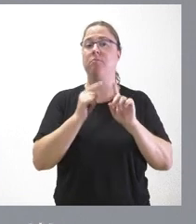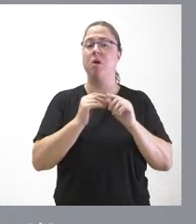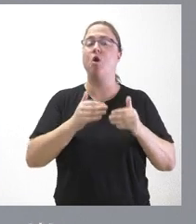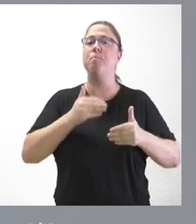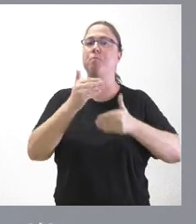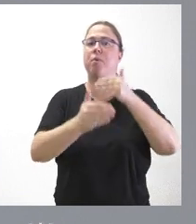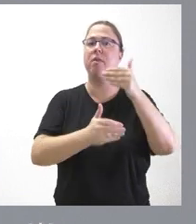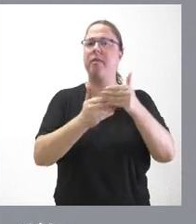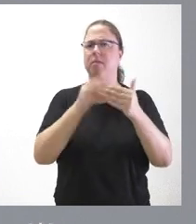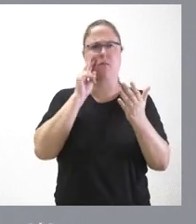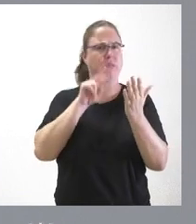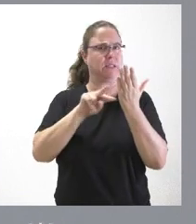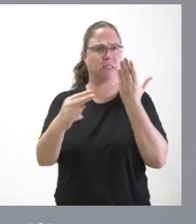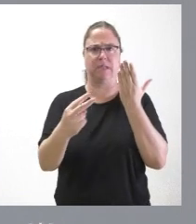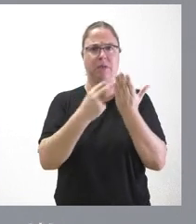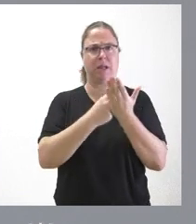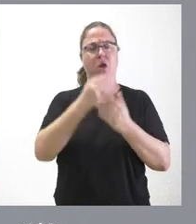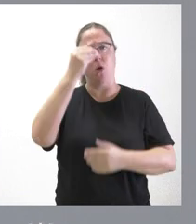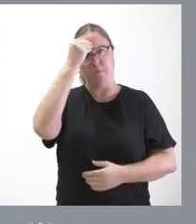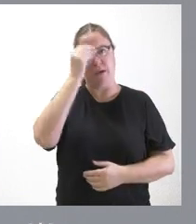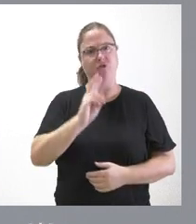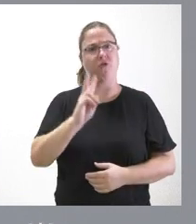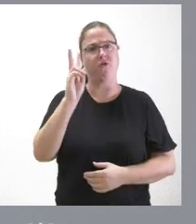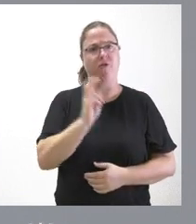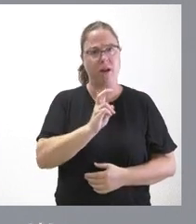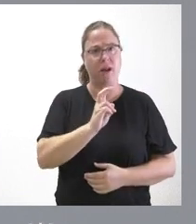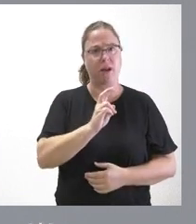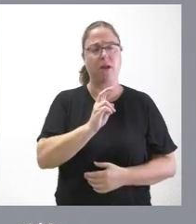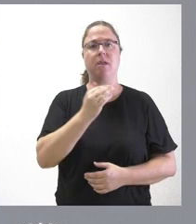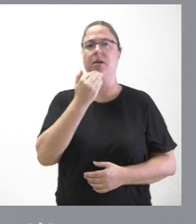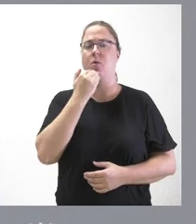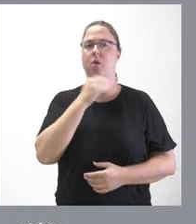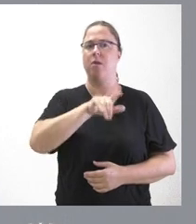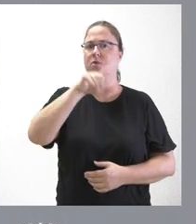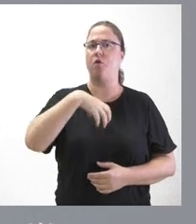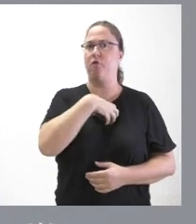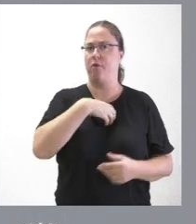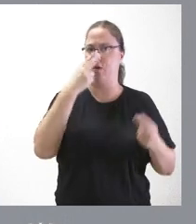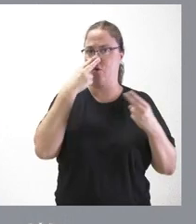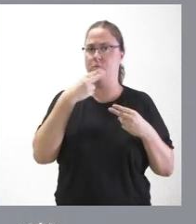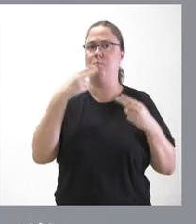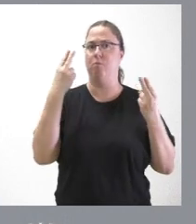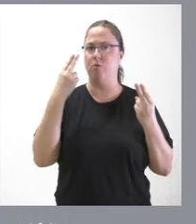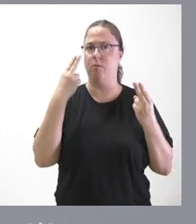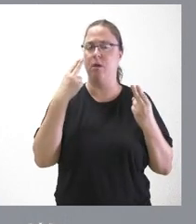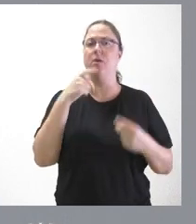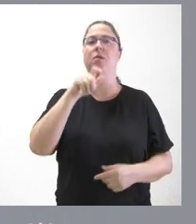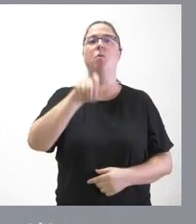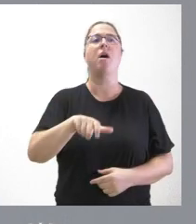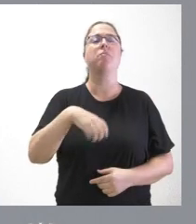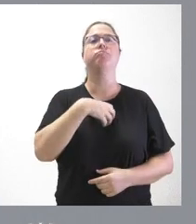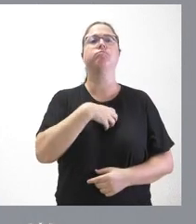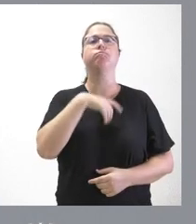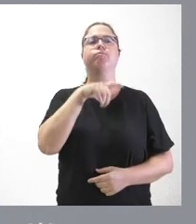es muy transparente y yo creo que es útil disponer de este personal. Es un personal que es empleado público, es un personal que tiene el carácter